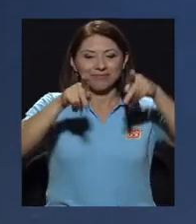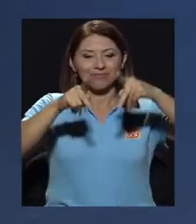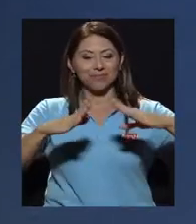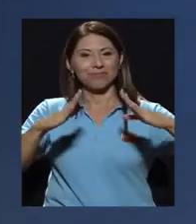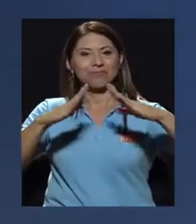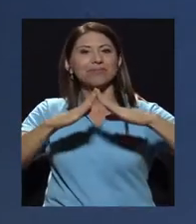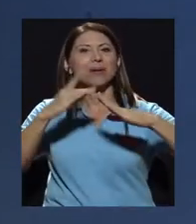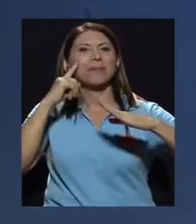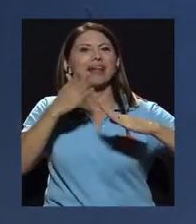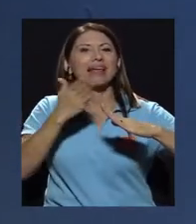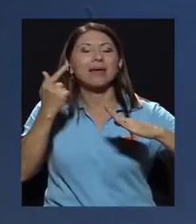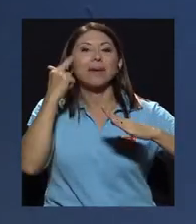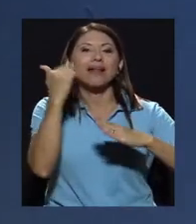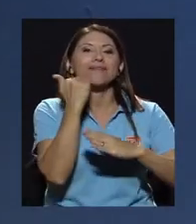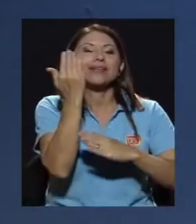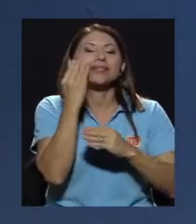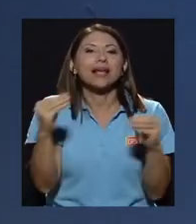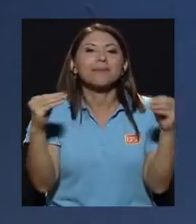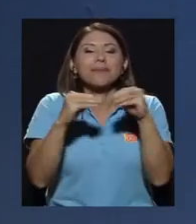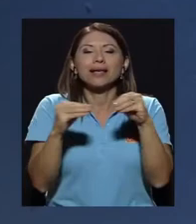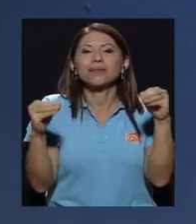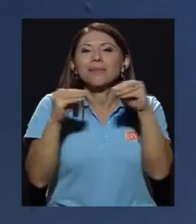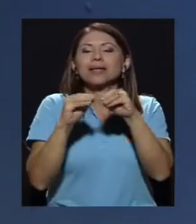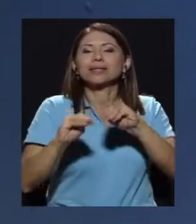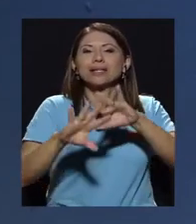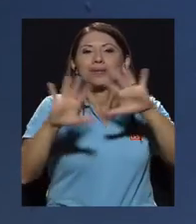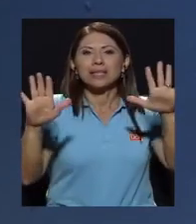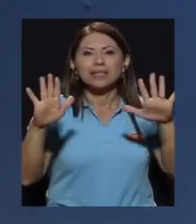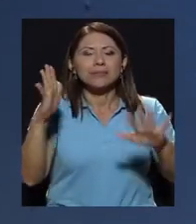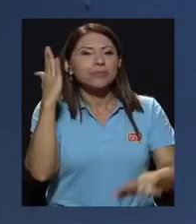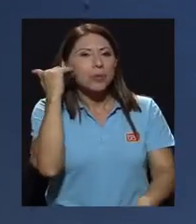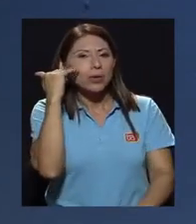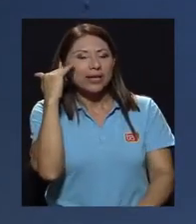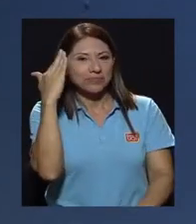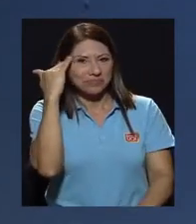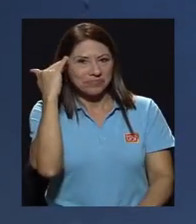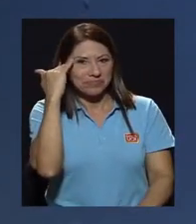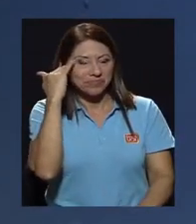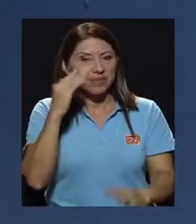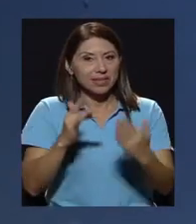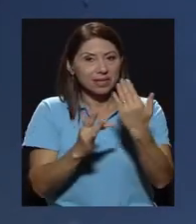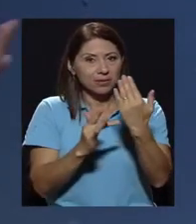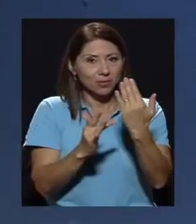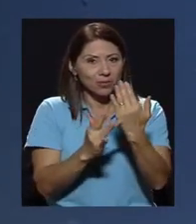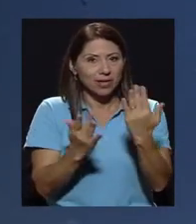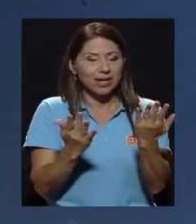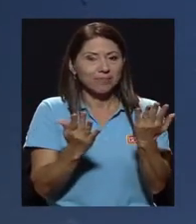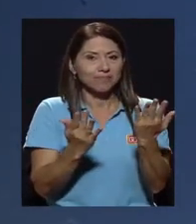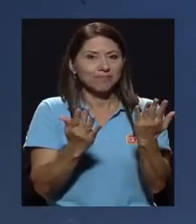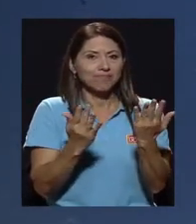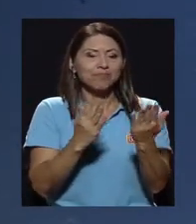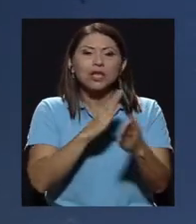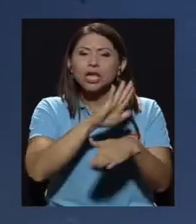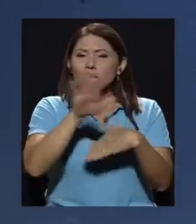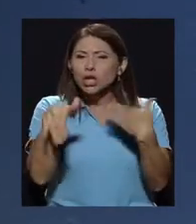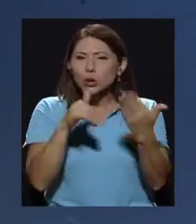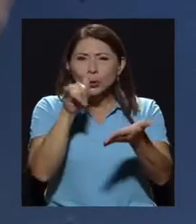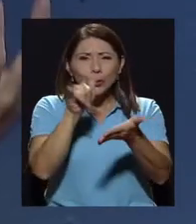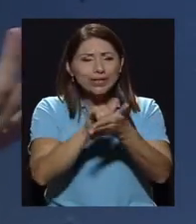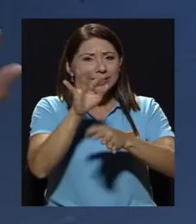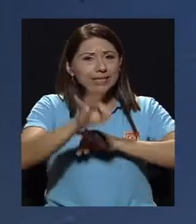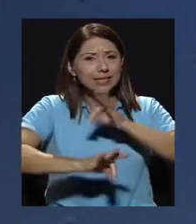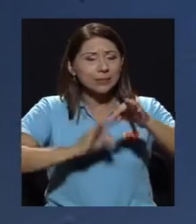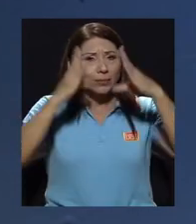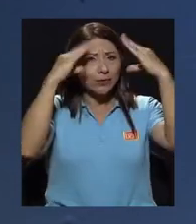ser más transparente, porque sabemos que la tecnología y, bueno, todo este tipo de información